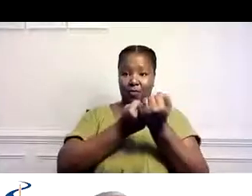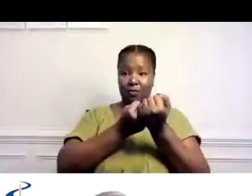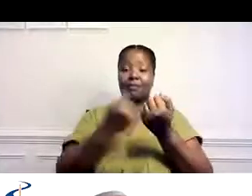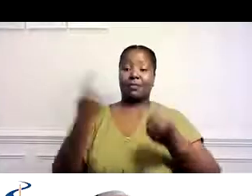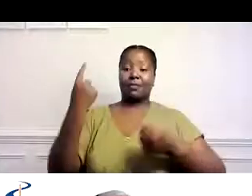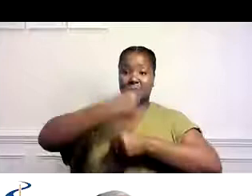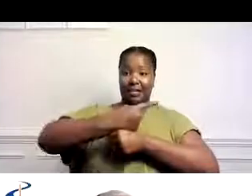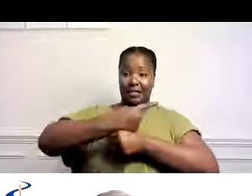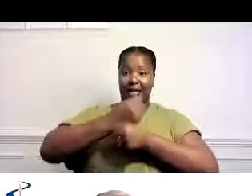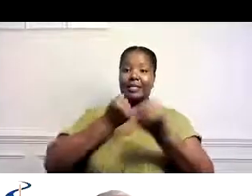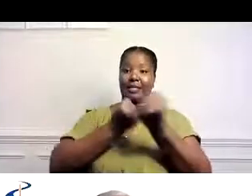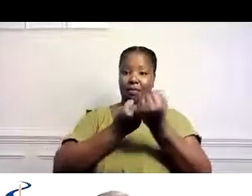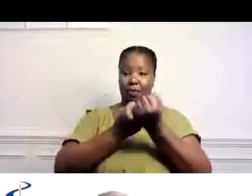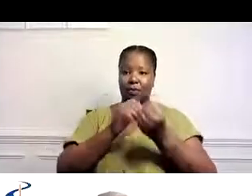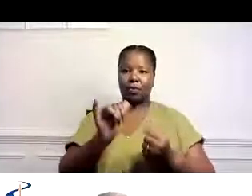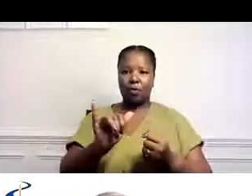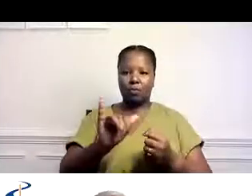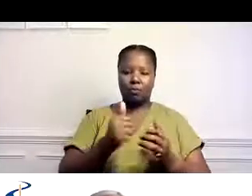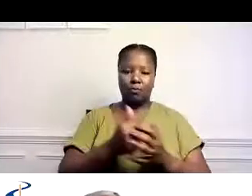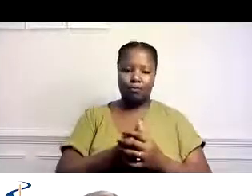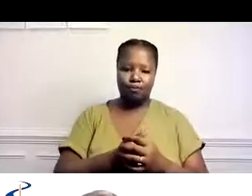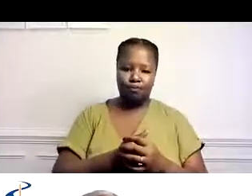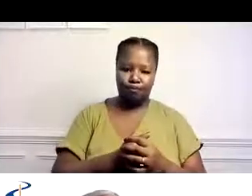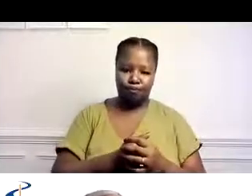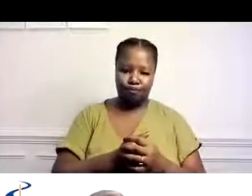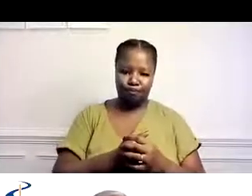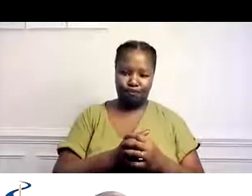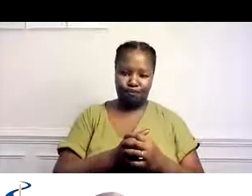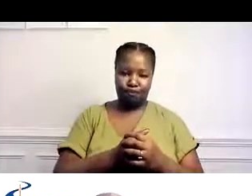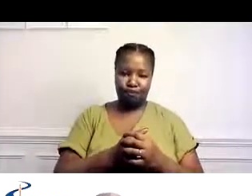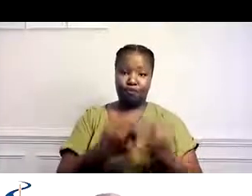comunitaria. Próxima página, por favor.